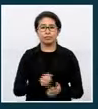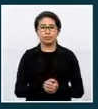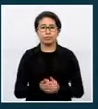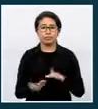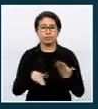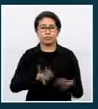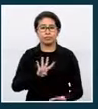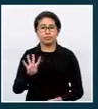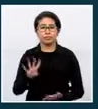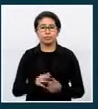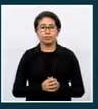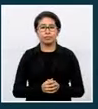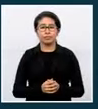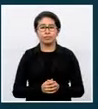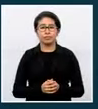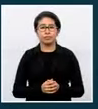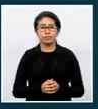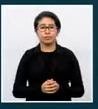44.